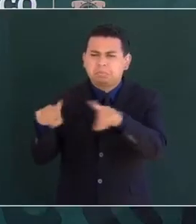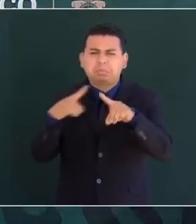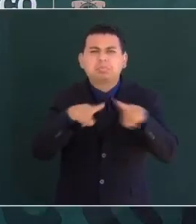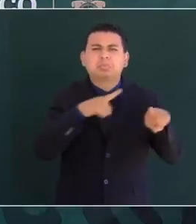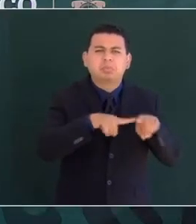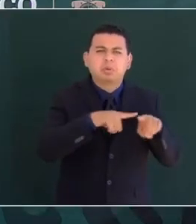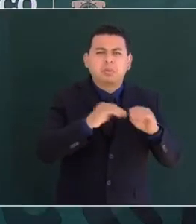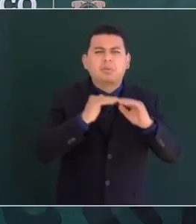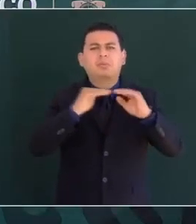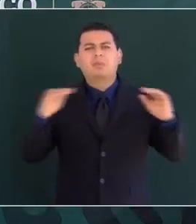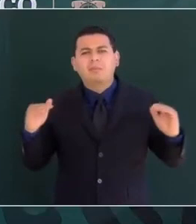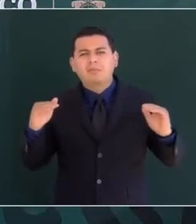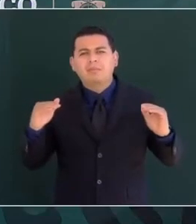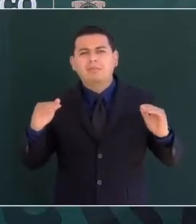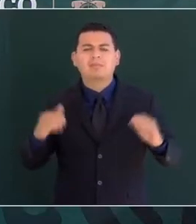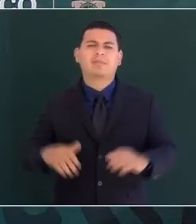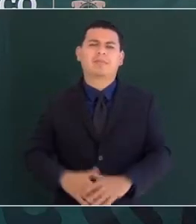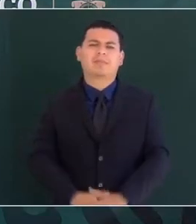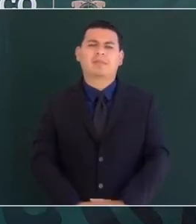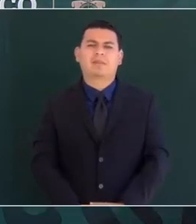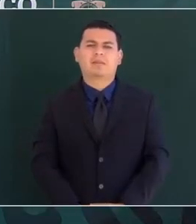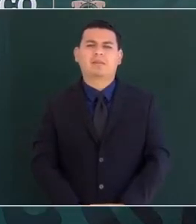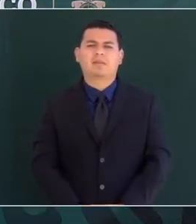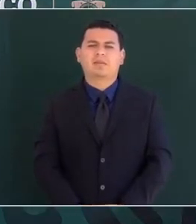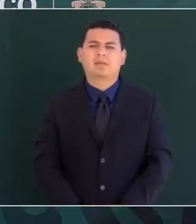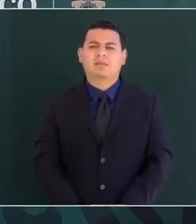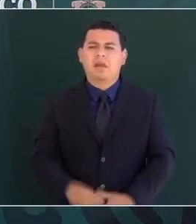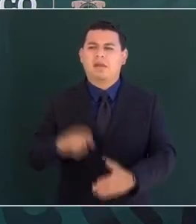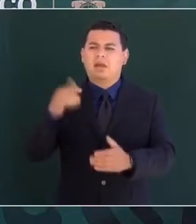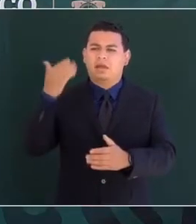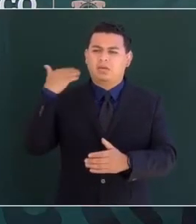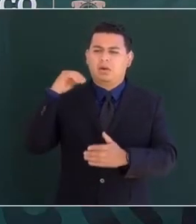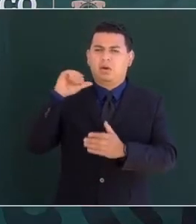1963.